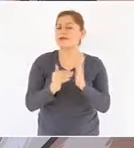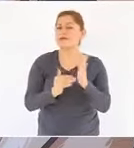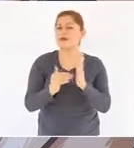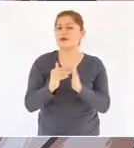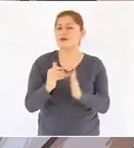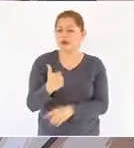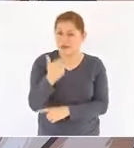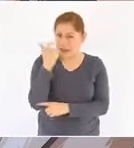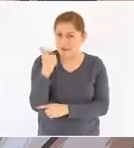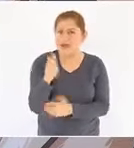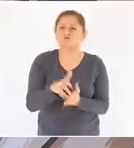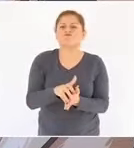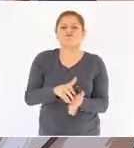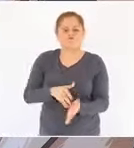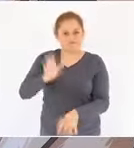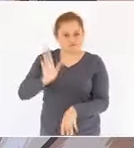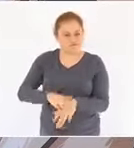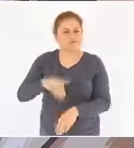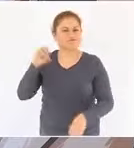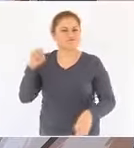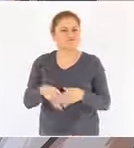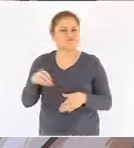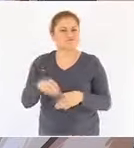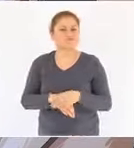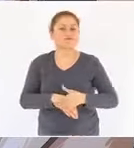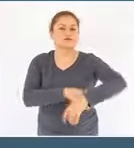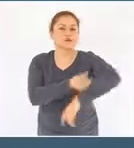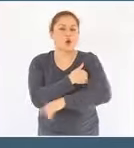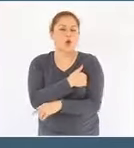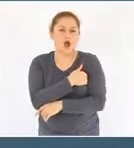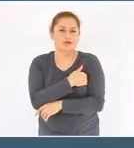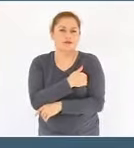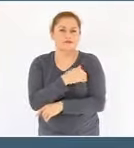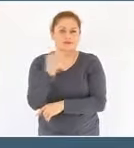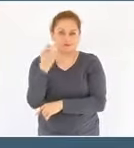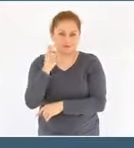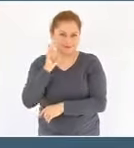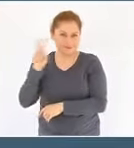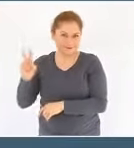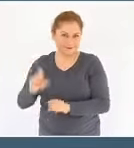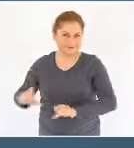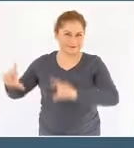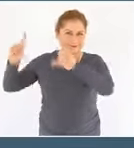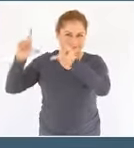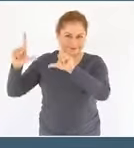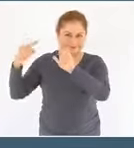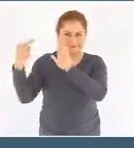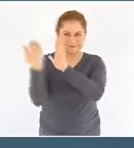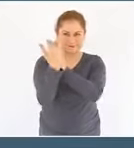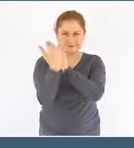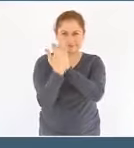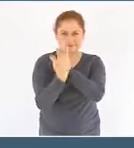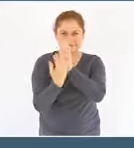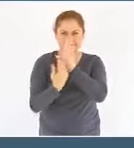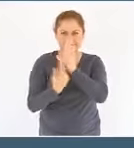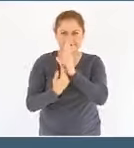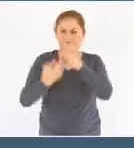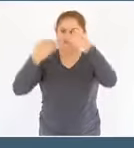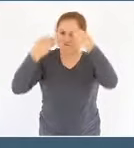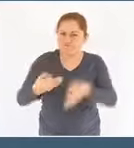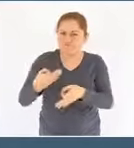Estas cifras que presentamos fueron revisadas y verificadas por una compañía